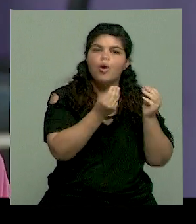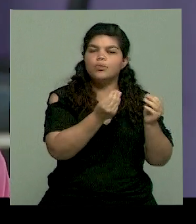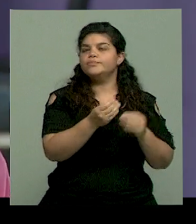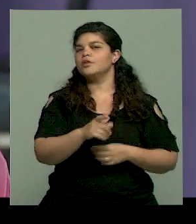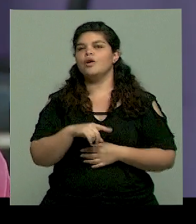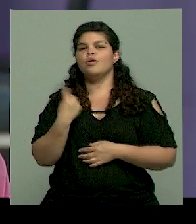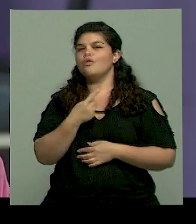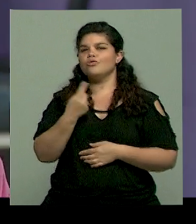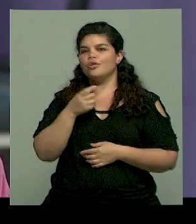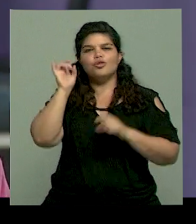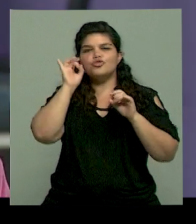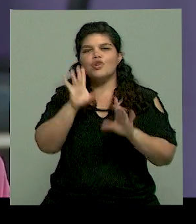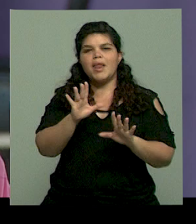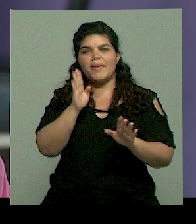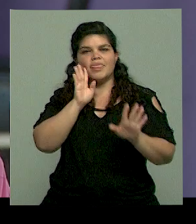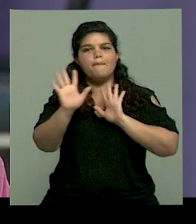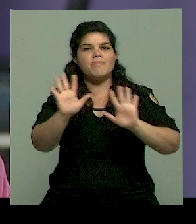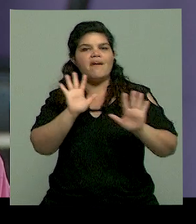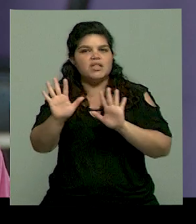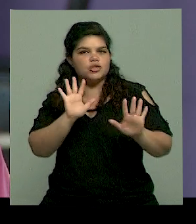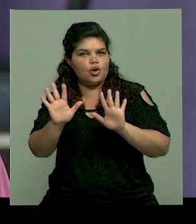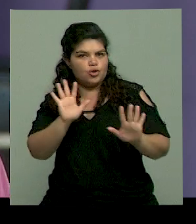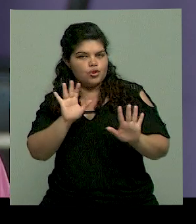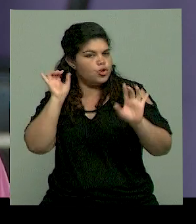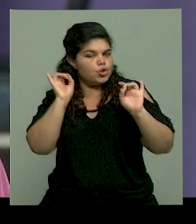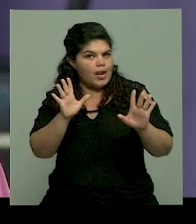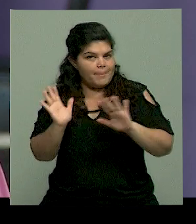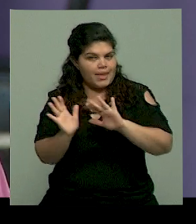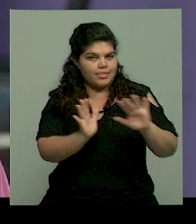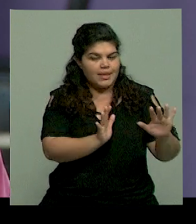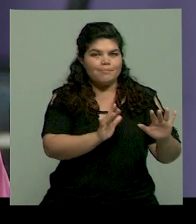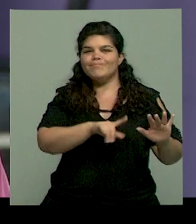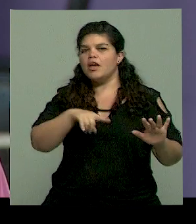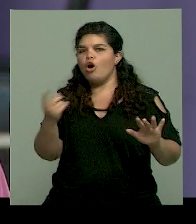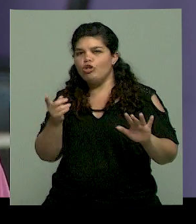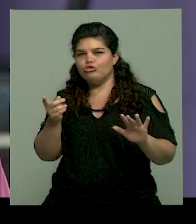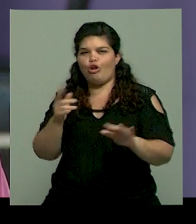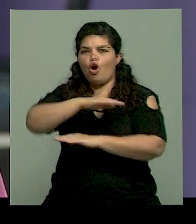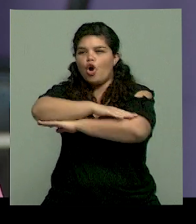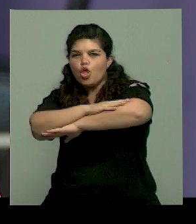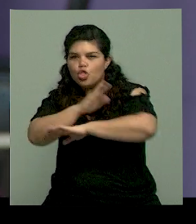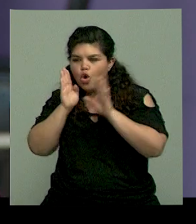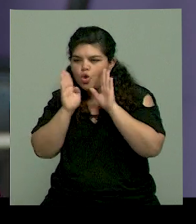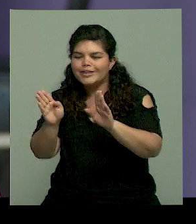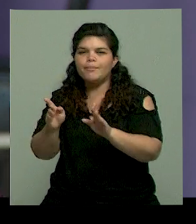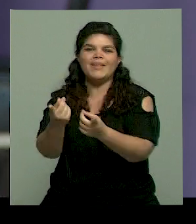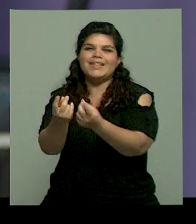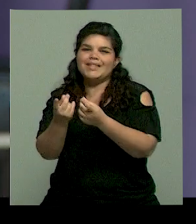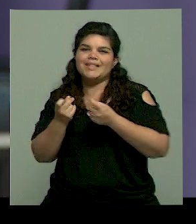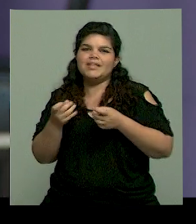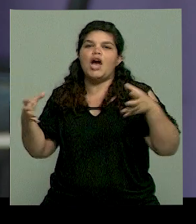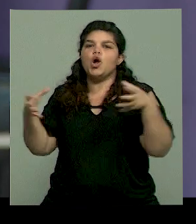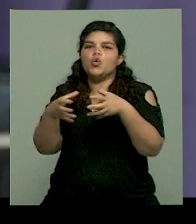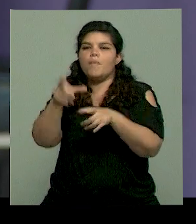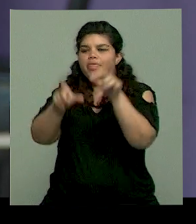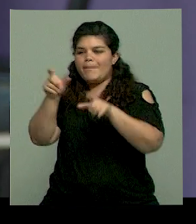prevención porque para la atención necesitamos un equipo más grande con el que ahora no contamos.